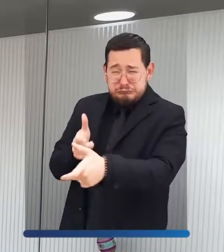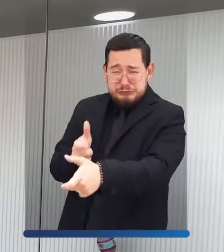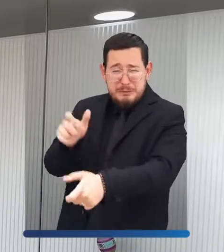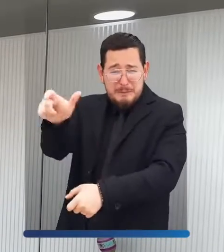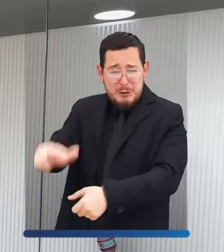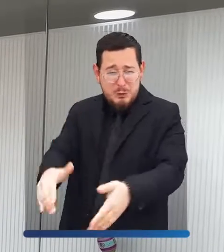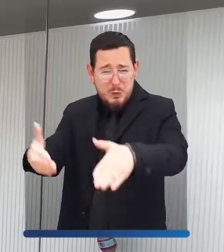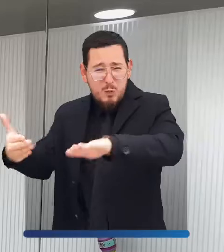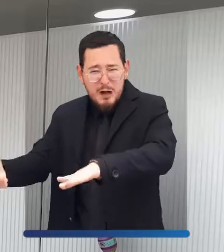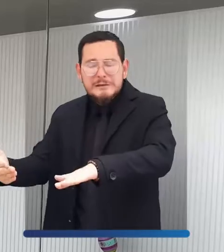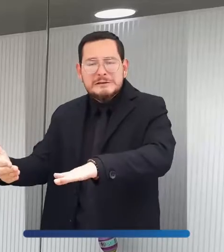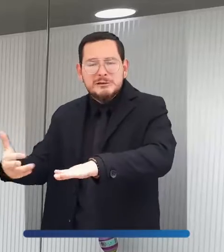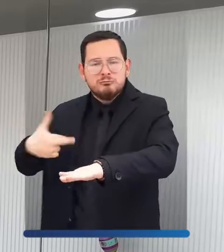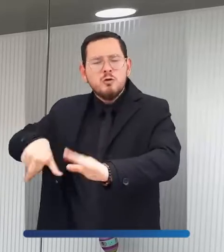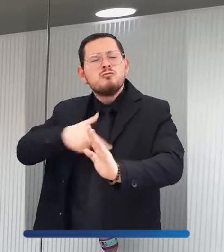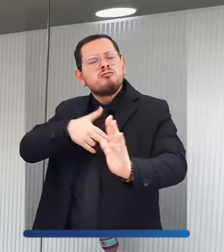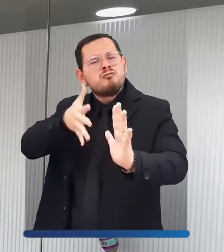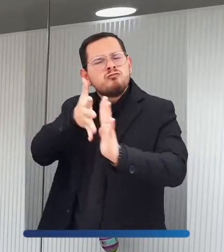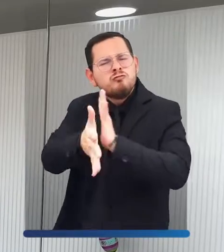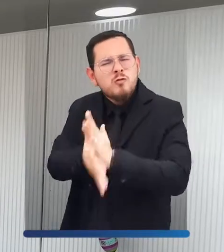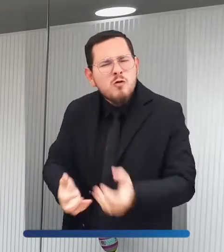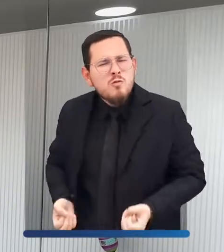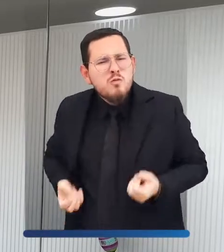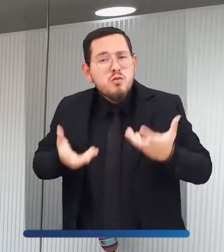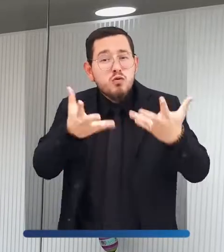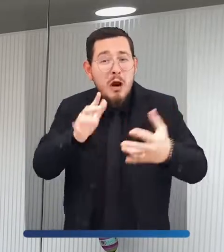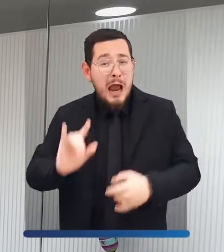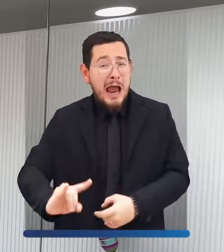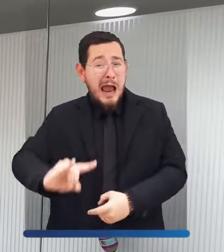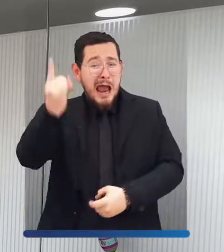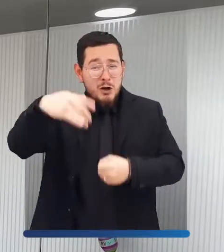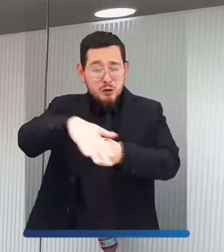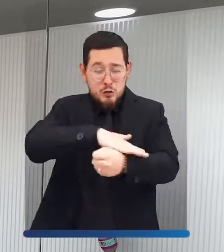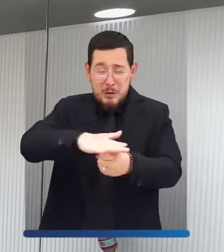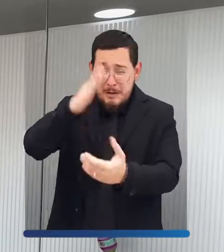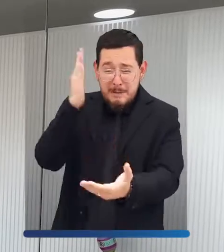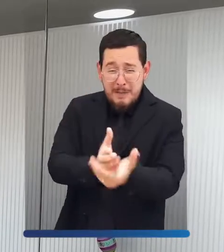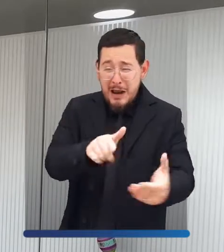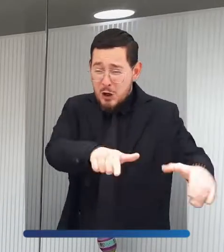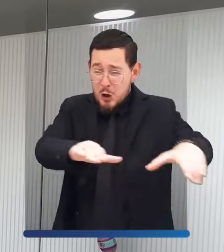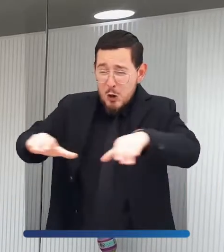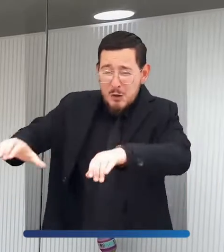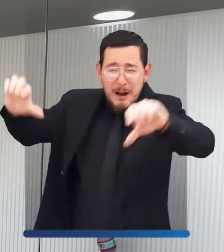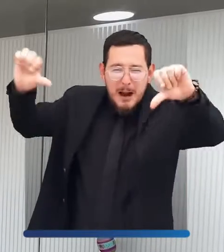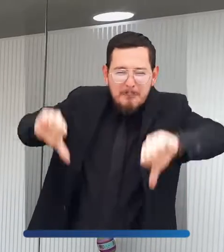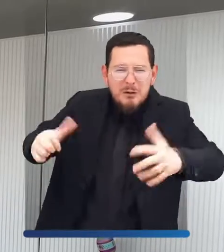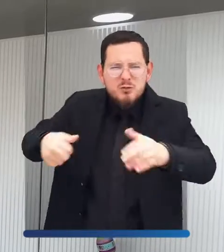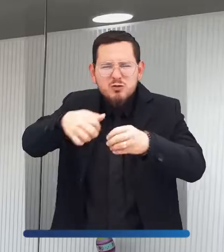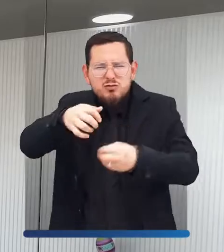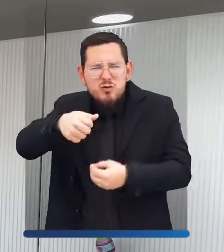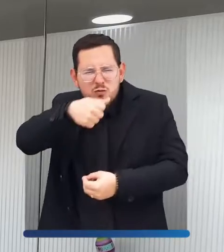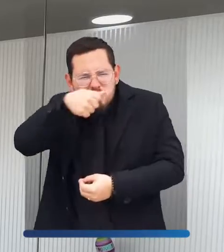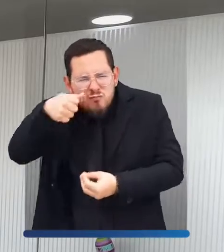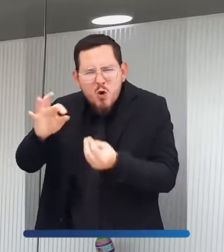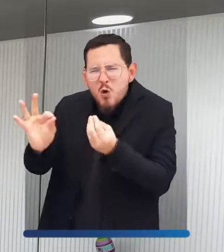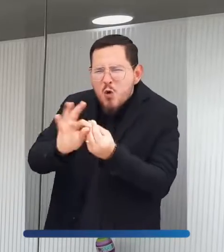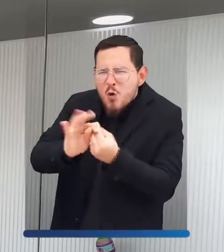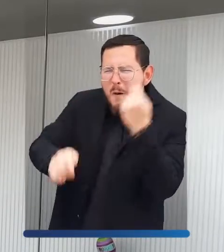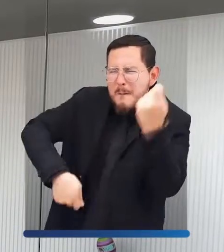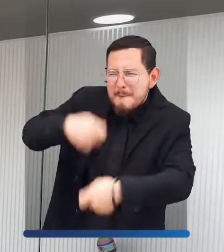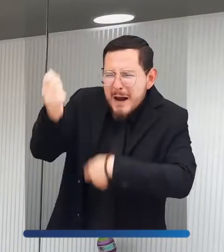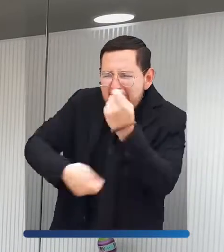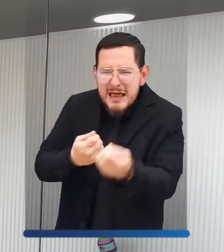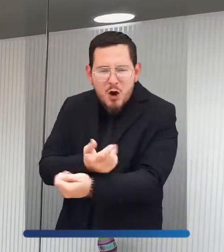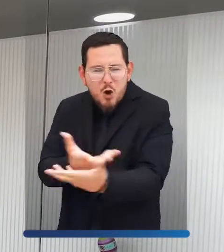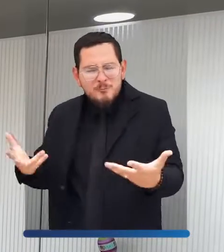esclarecimiento de estos hechos que se presentaron en la Plaza de Mercado del Sur y mitigar cualquier otra acción que se pueda presentar derivada del consumo, tráfico y